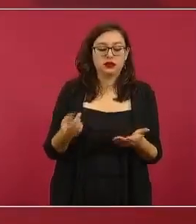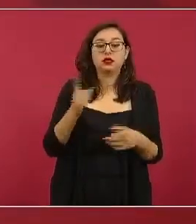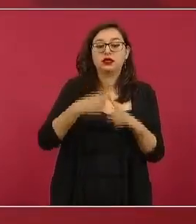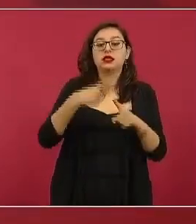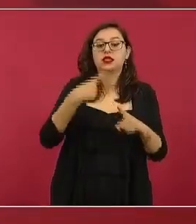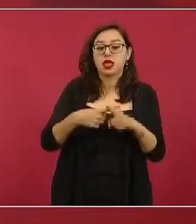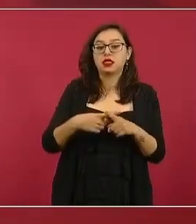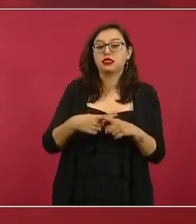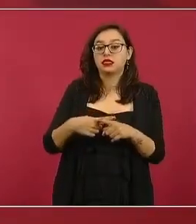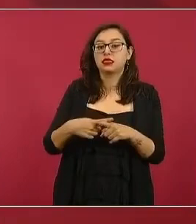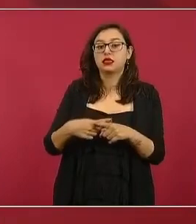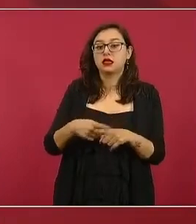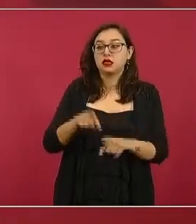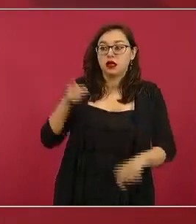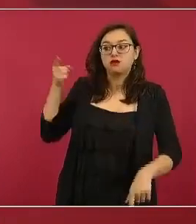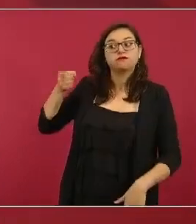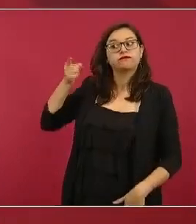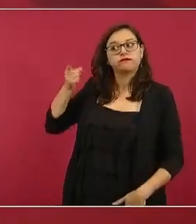Calderón